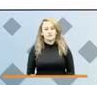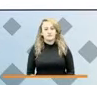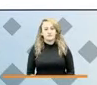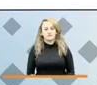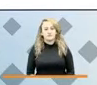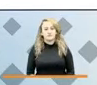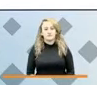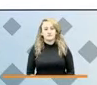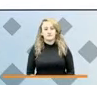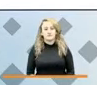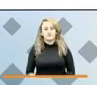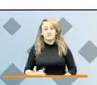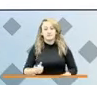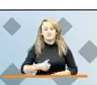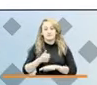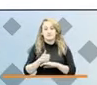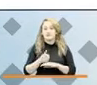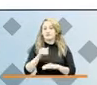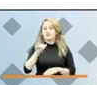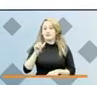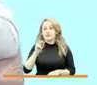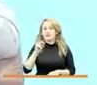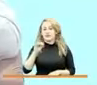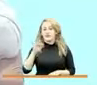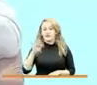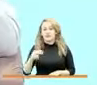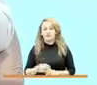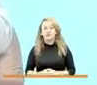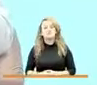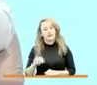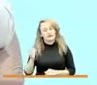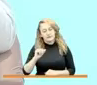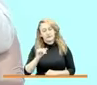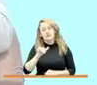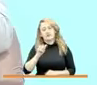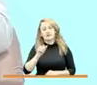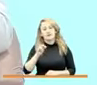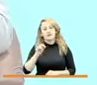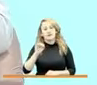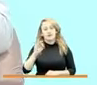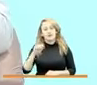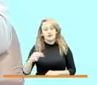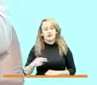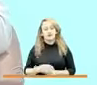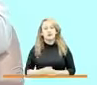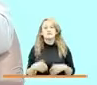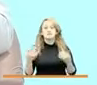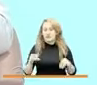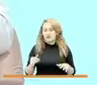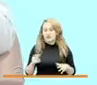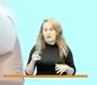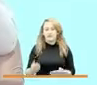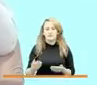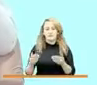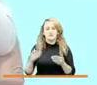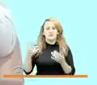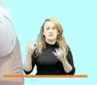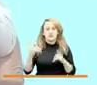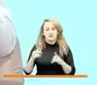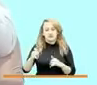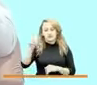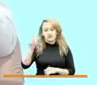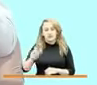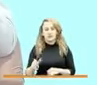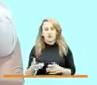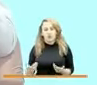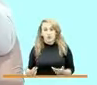director a Janet si tenemos a Janet que también Janet ya es una beneficiaria una parte tiene